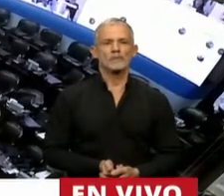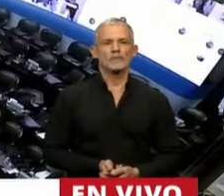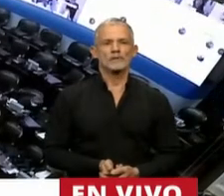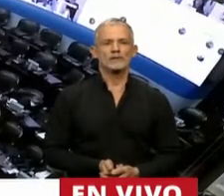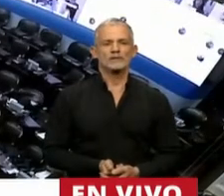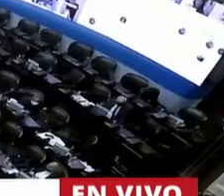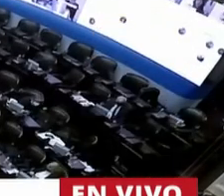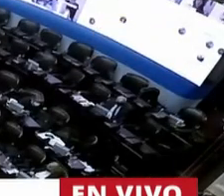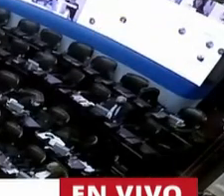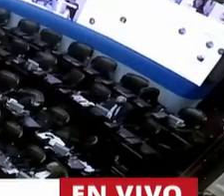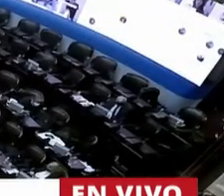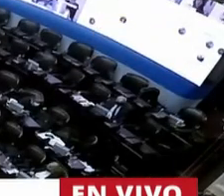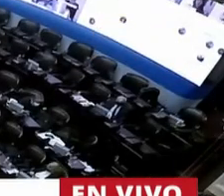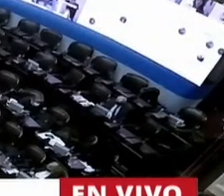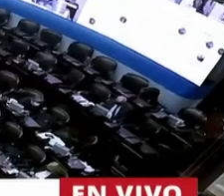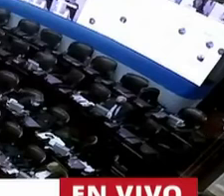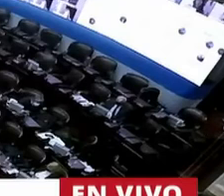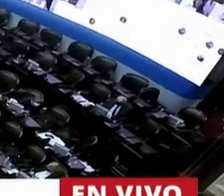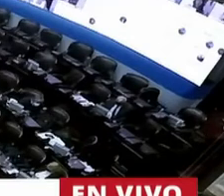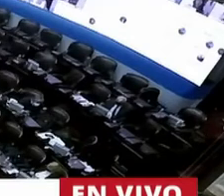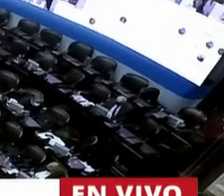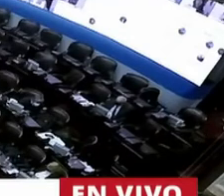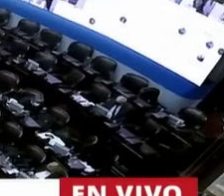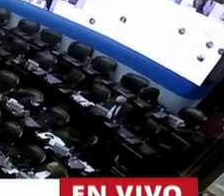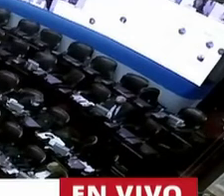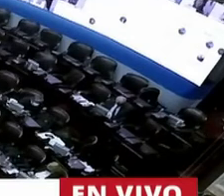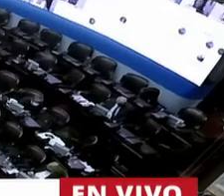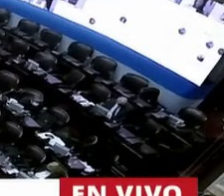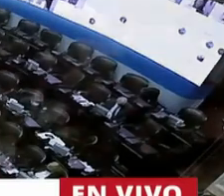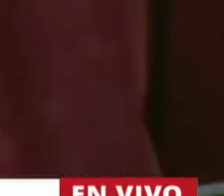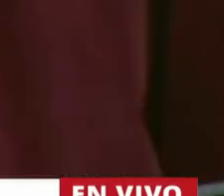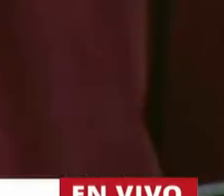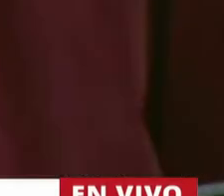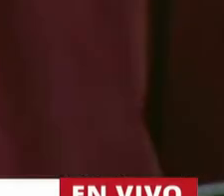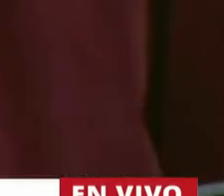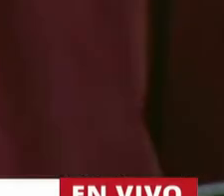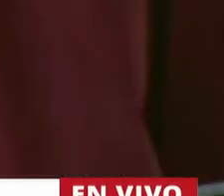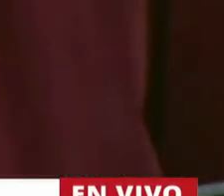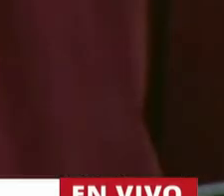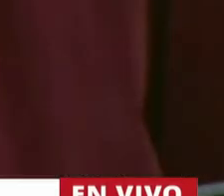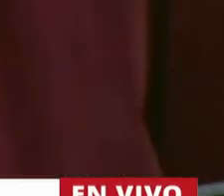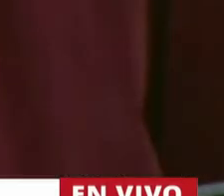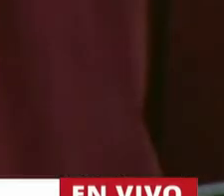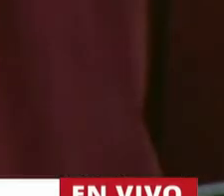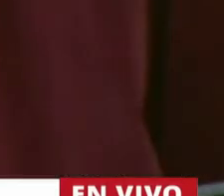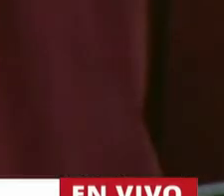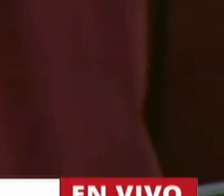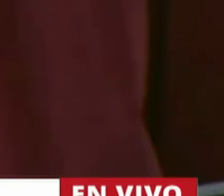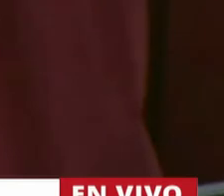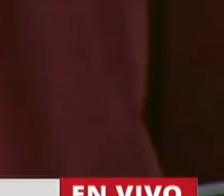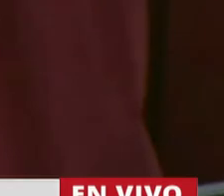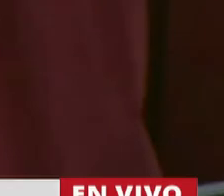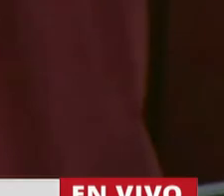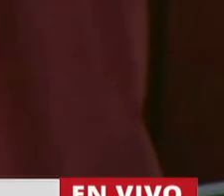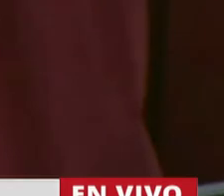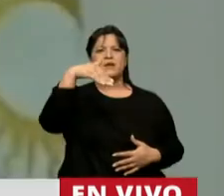Muchas gracias, señor presidente, por cederme la palabra. Primero, quiero referirme y solidarizarme con el diputado